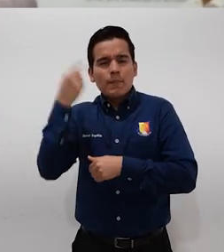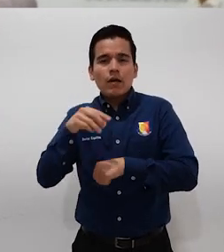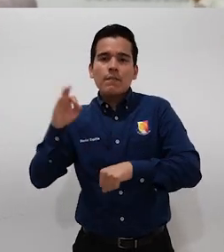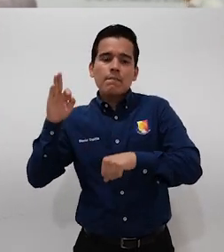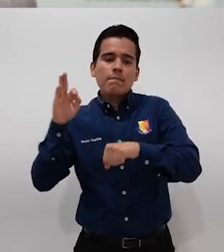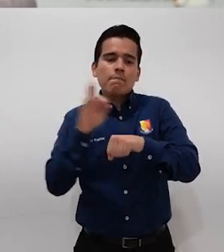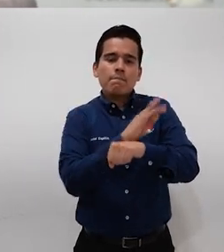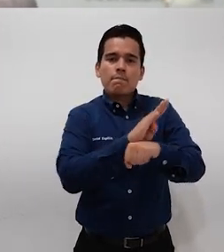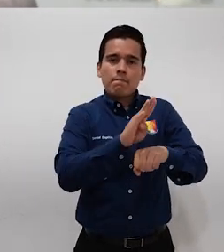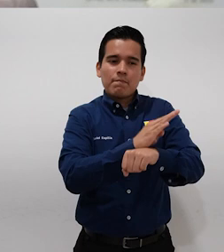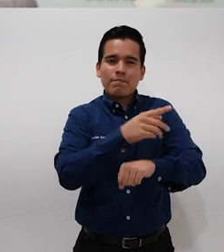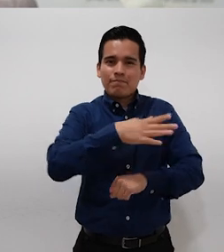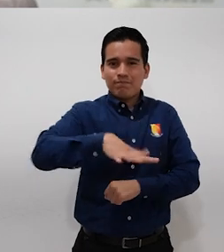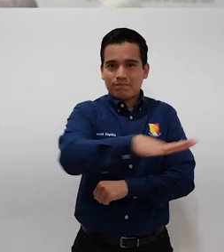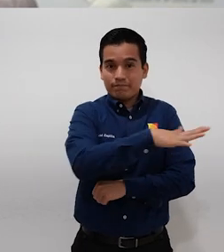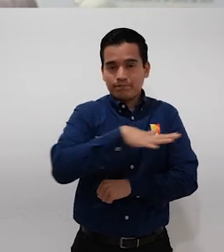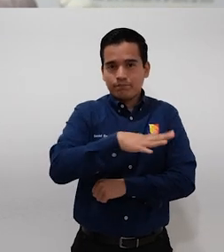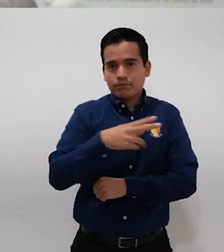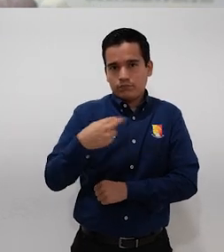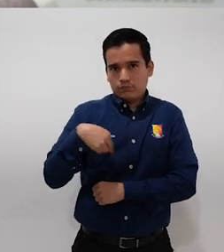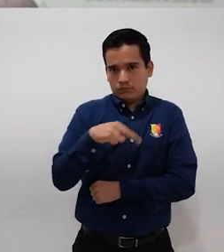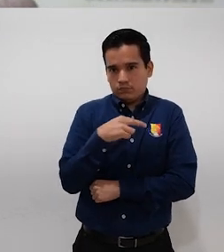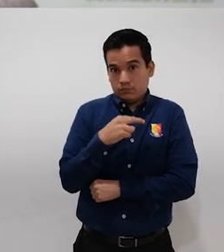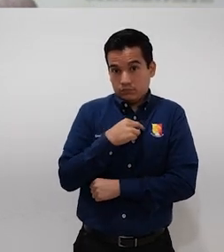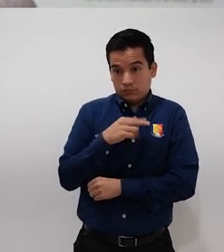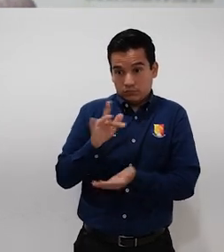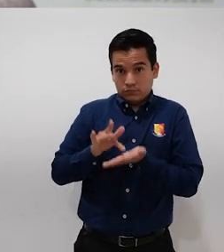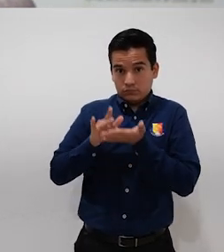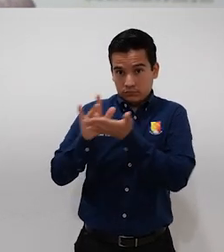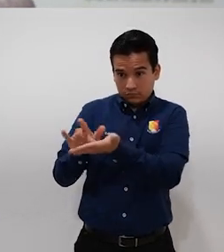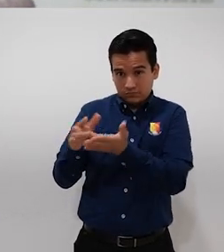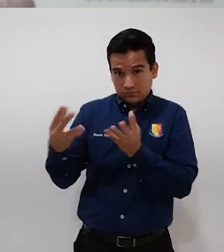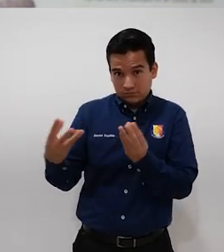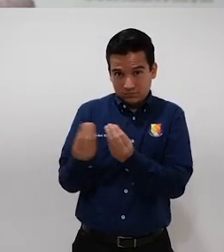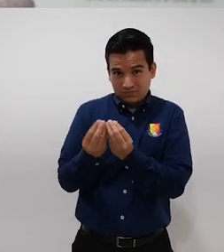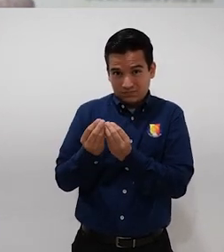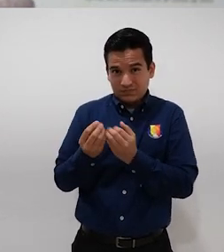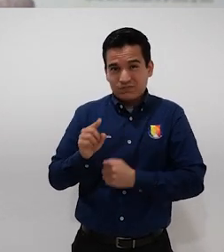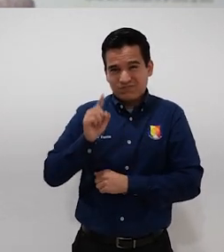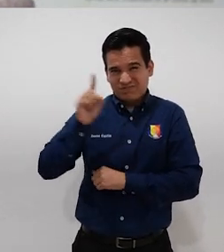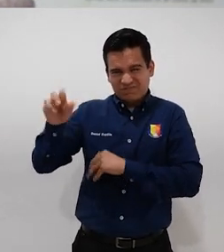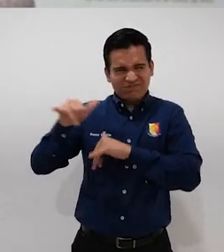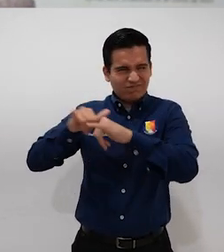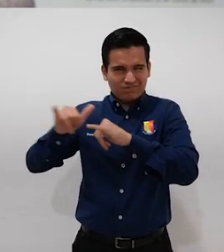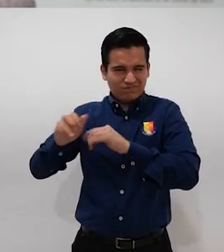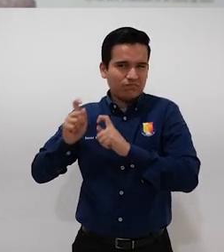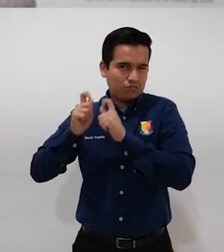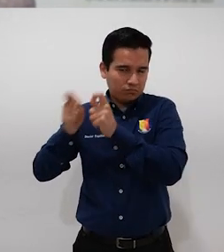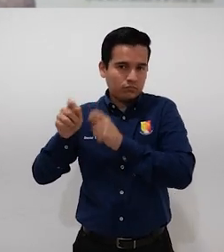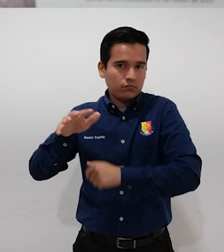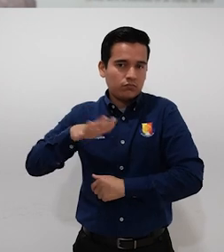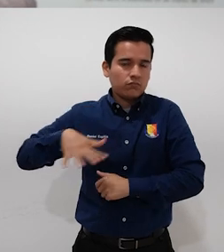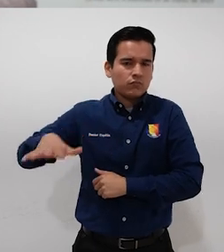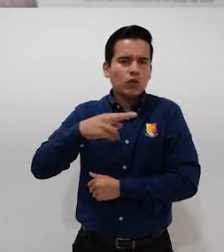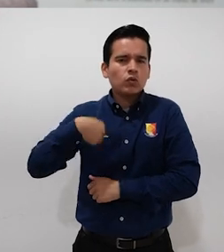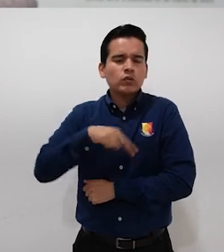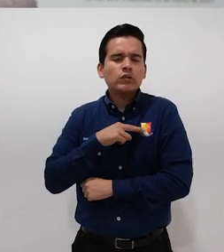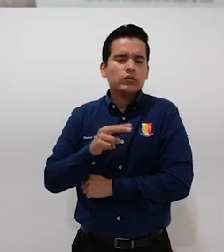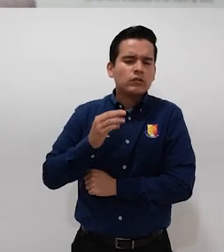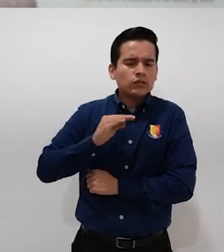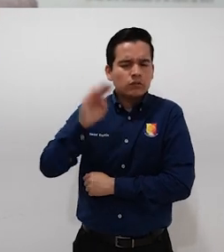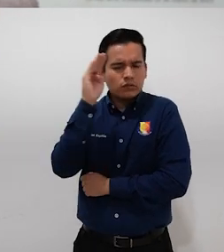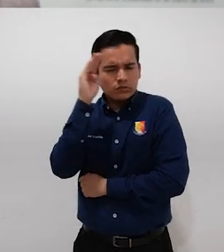ciudadanía y ver nosotros como primer promotor allá en nuestros distritos cómo les podemos ayudar para